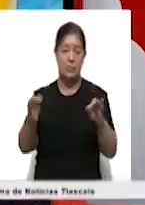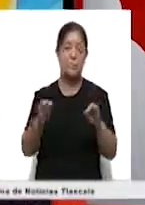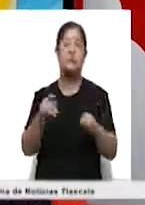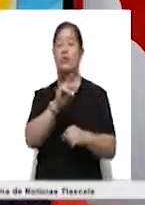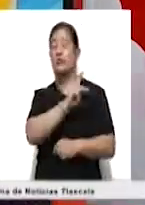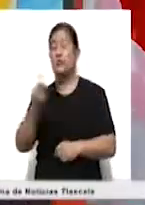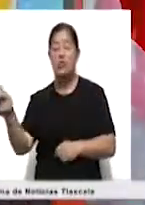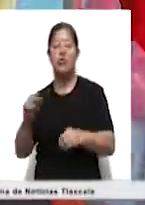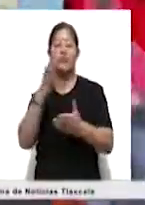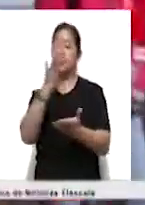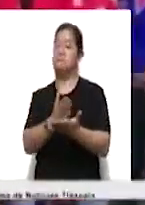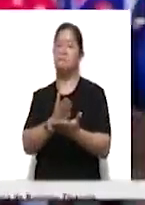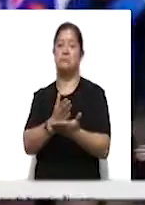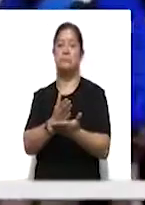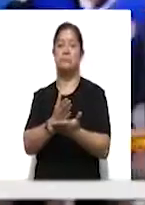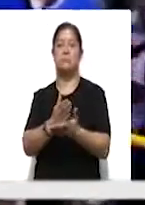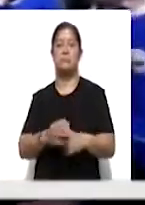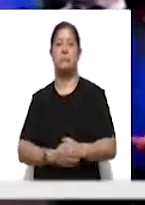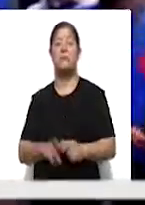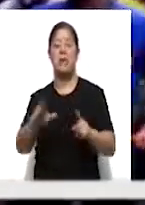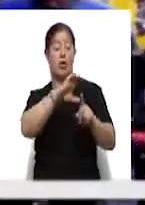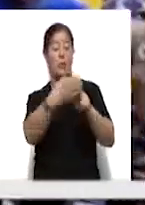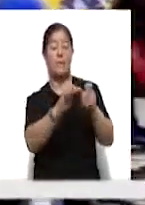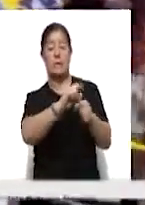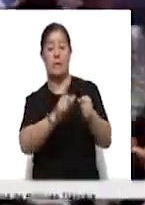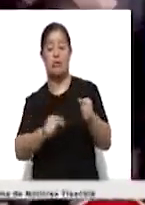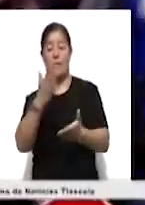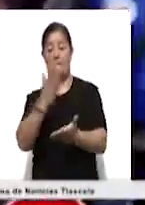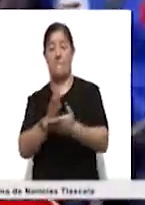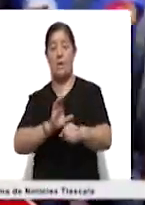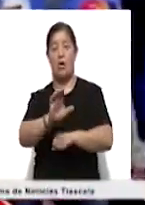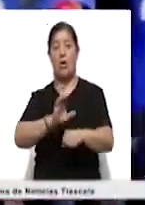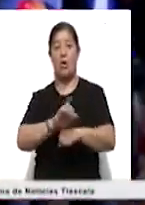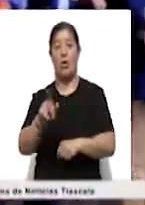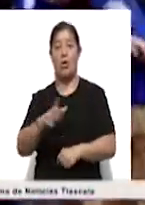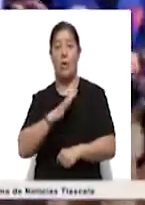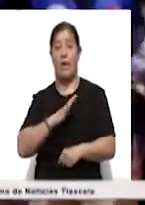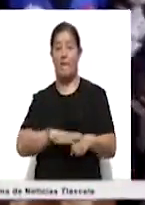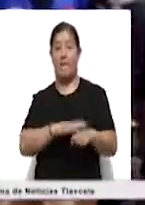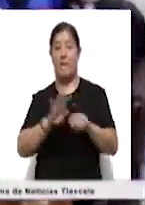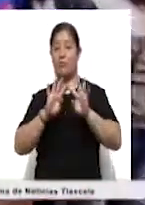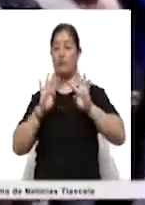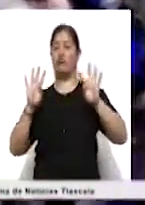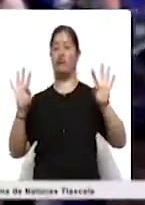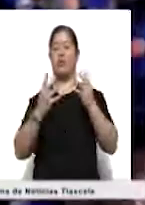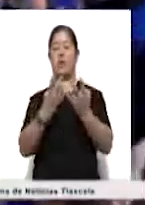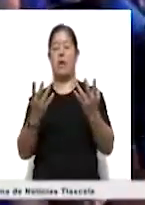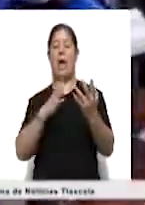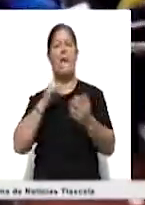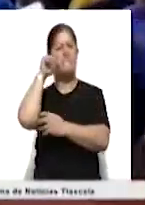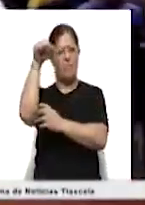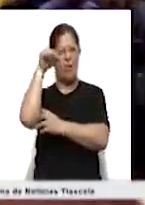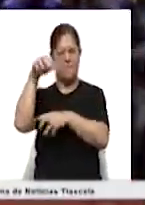movilizaciones. El Comité Nacional del Paro en Colombia, el frente más visible de las protestas que estallaron el 28